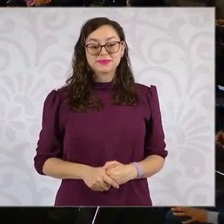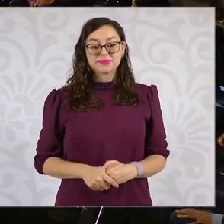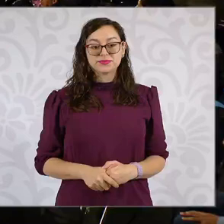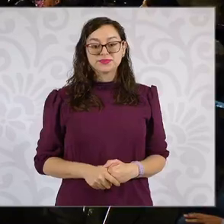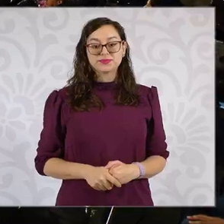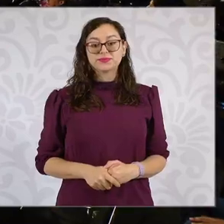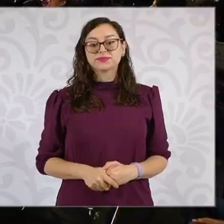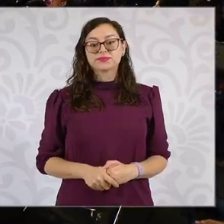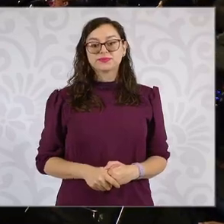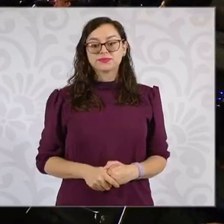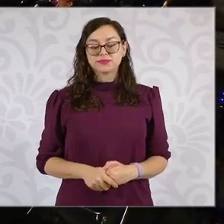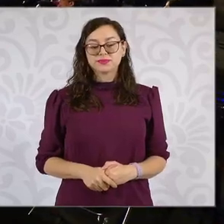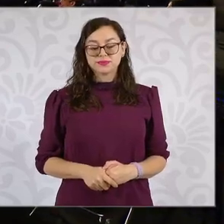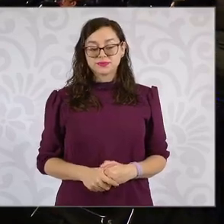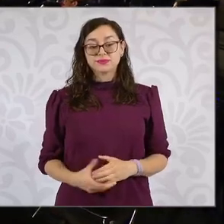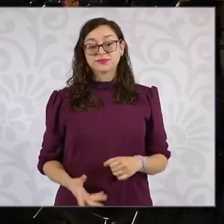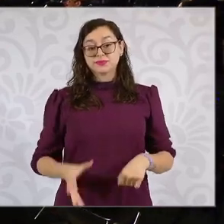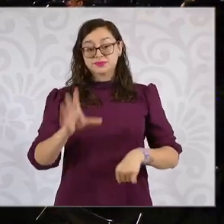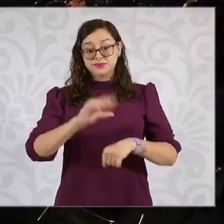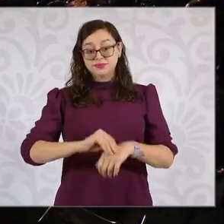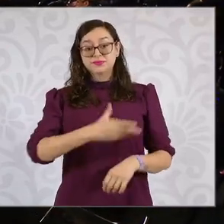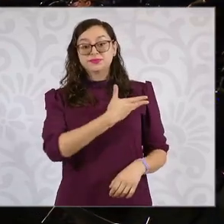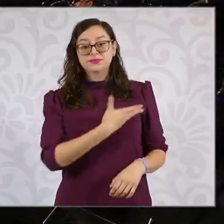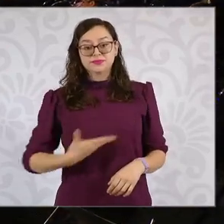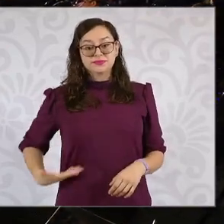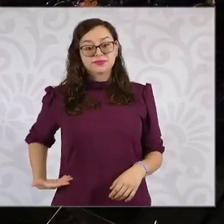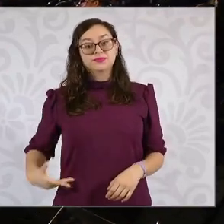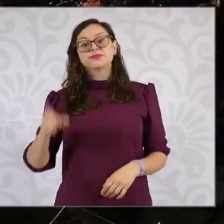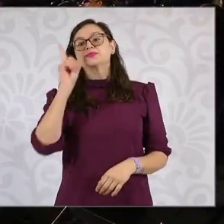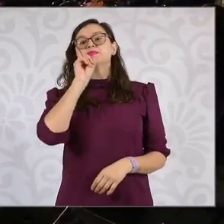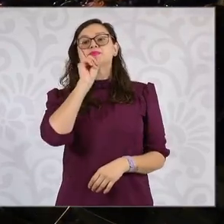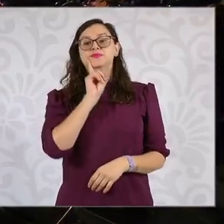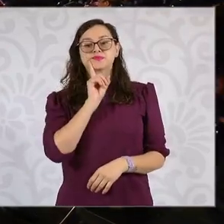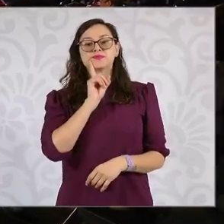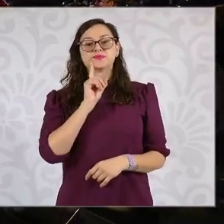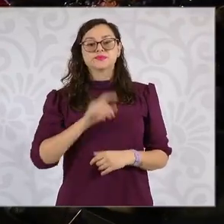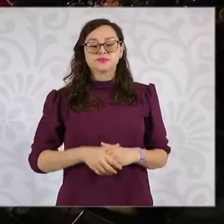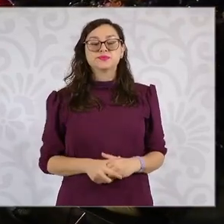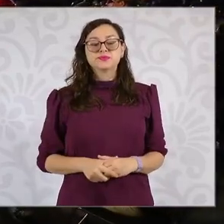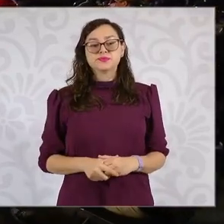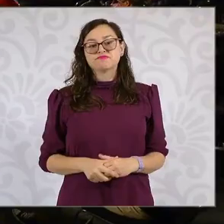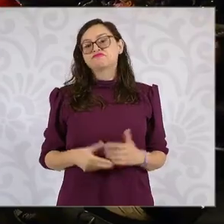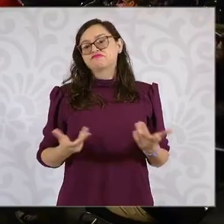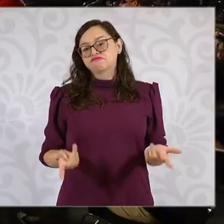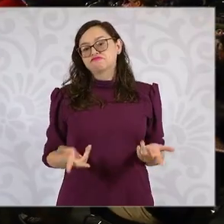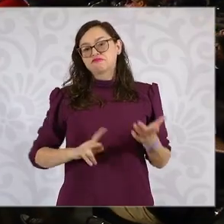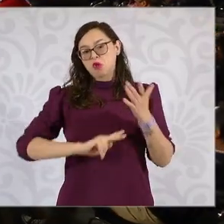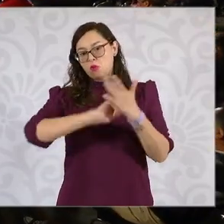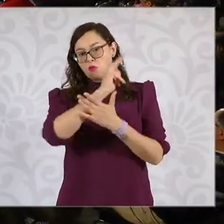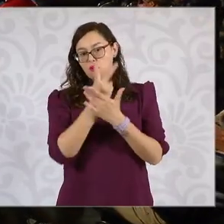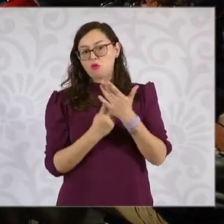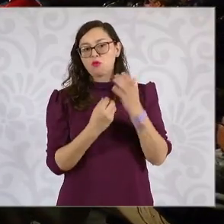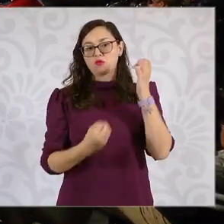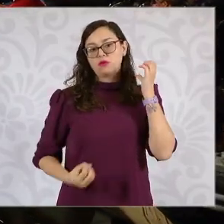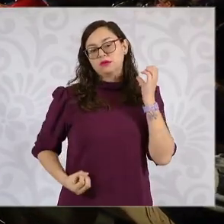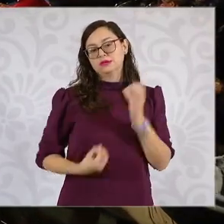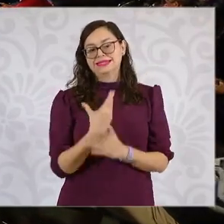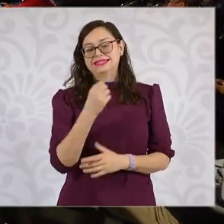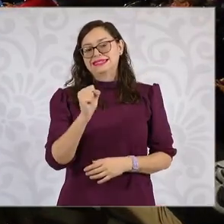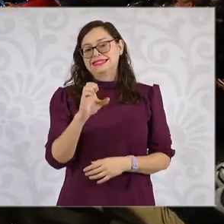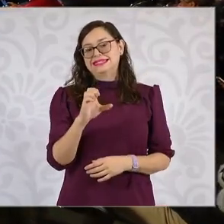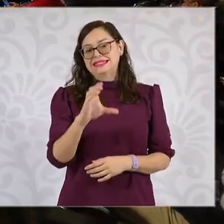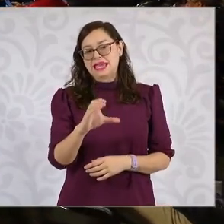Con el permiso de la presidenta vamos a presentar los avances de los nuevos programas de bienestar.